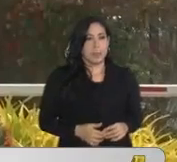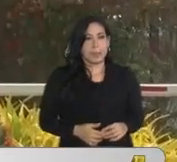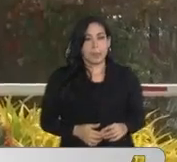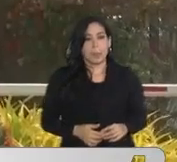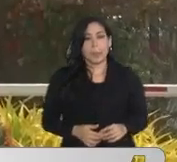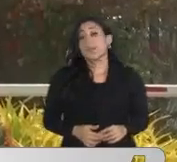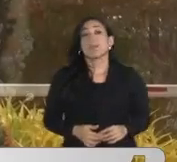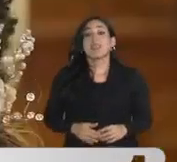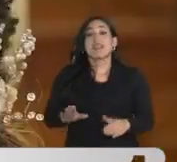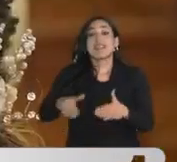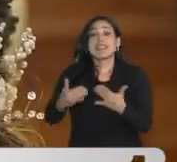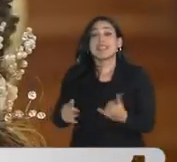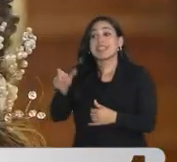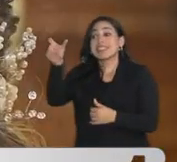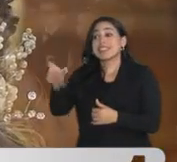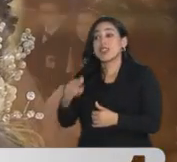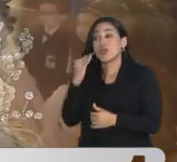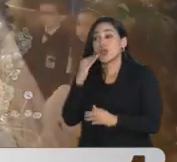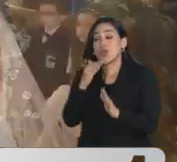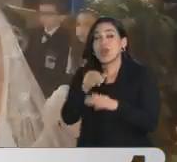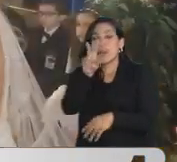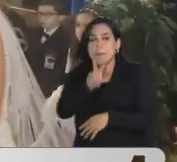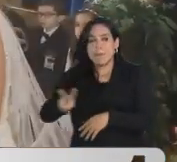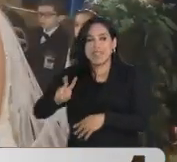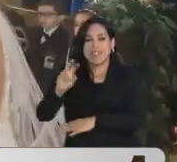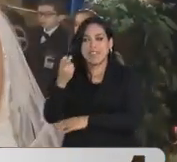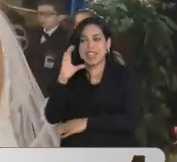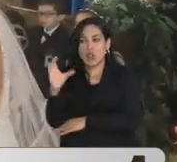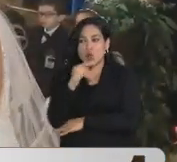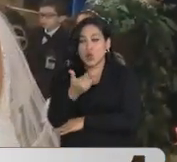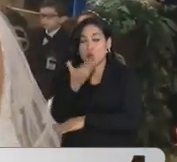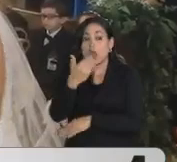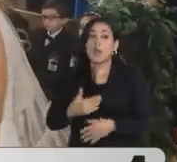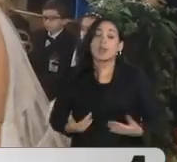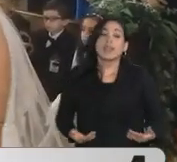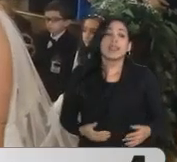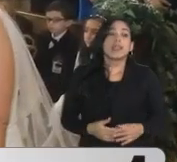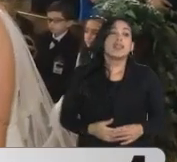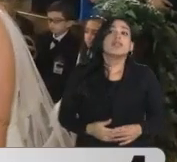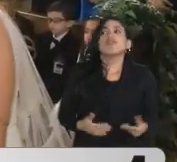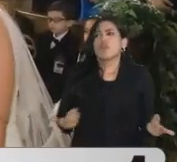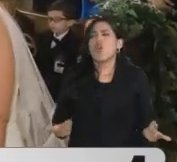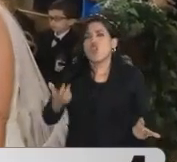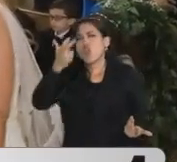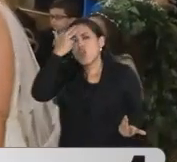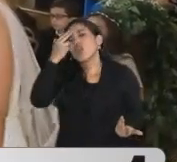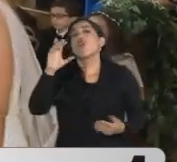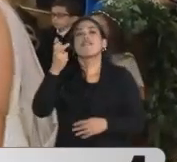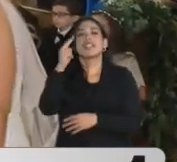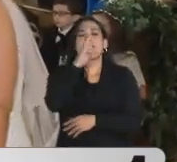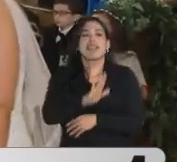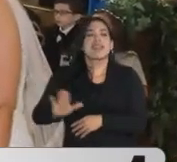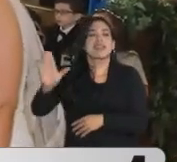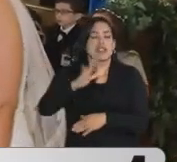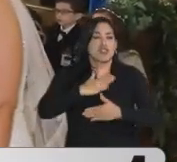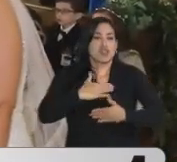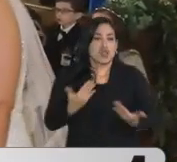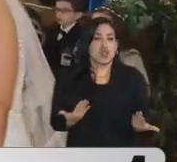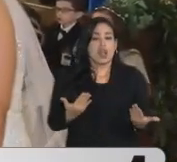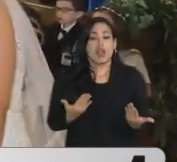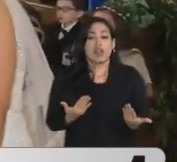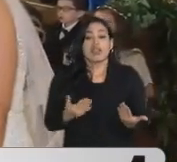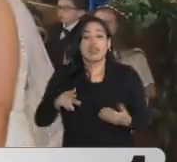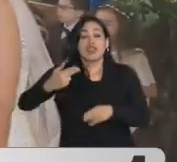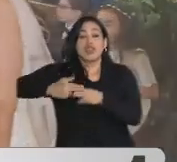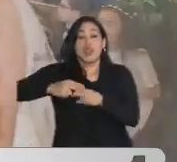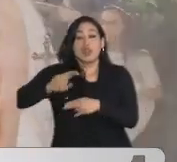En este momento va a hablar la Vicefiscal de Colombia. Por supuesto, para la Fiscalía General de la Nación. Y el nombre